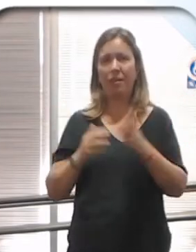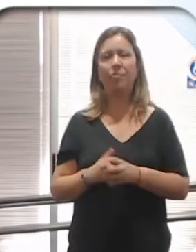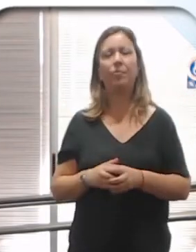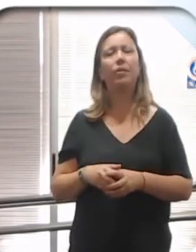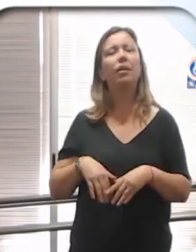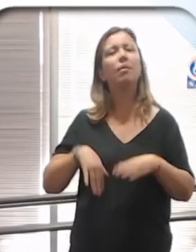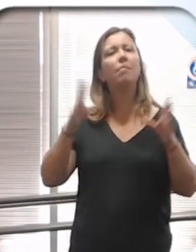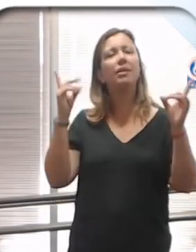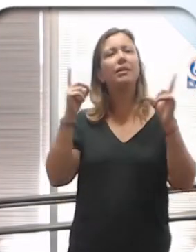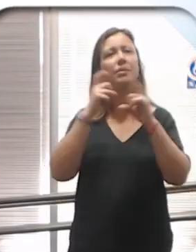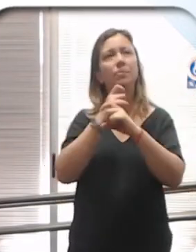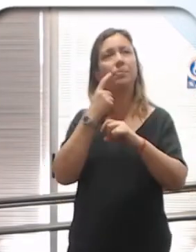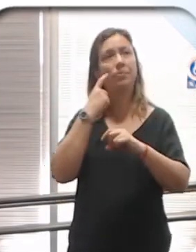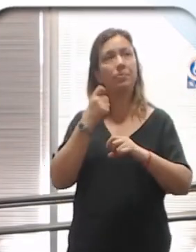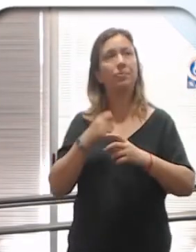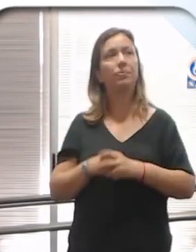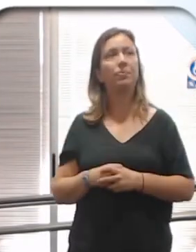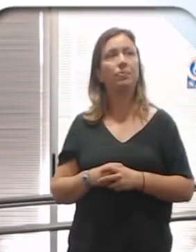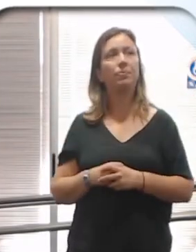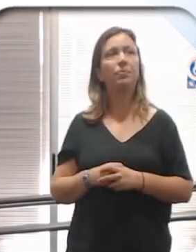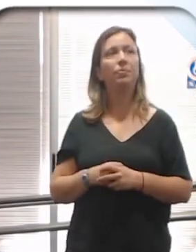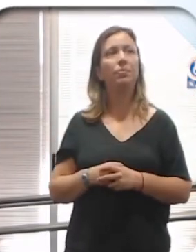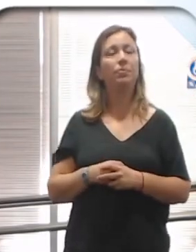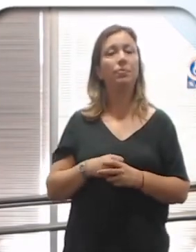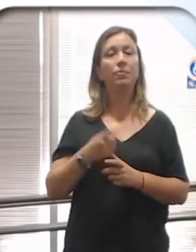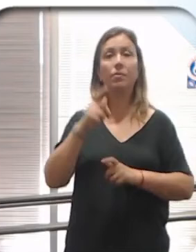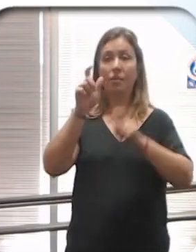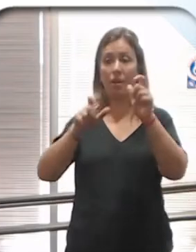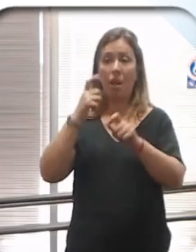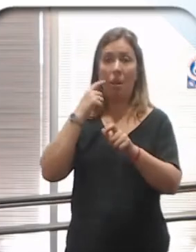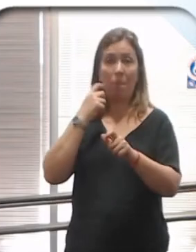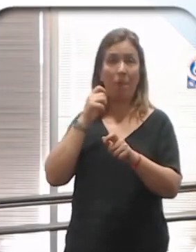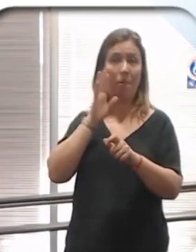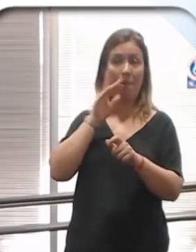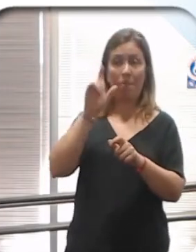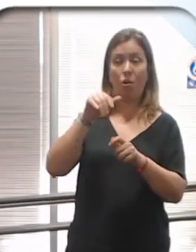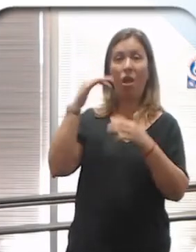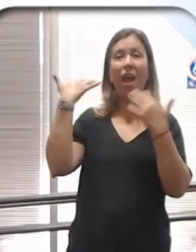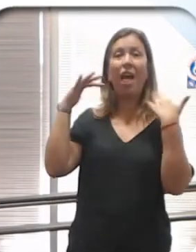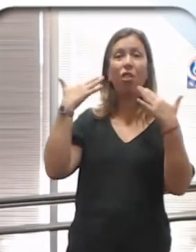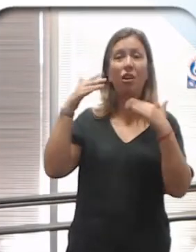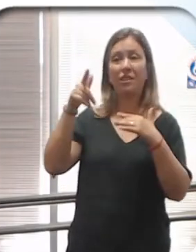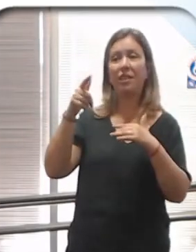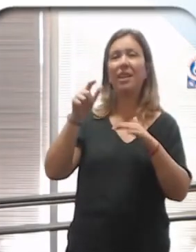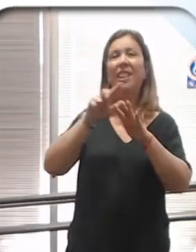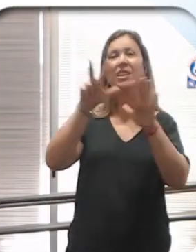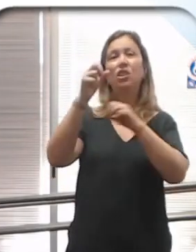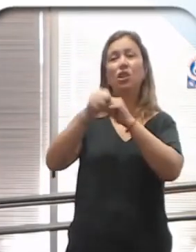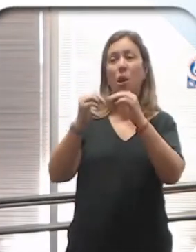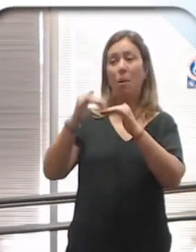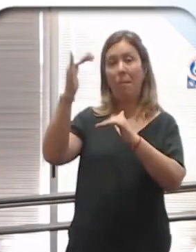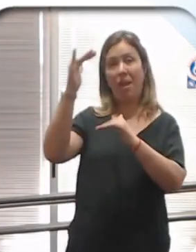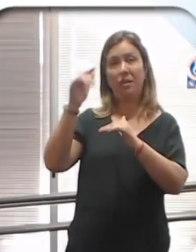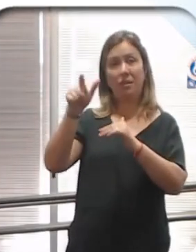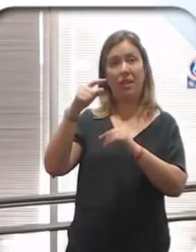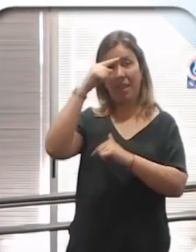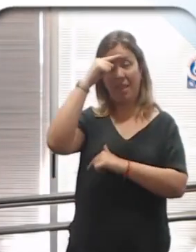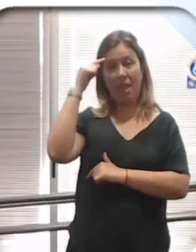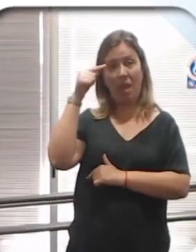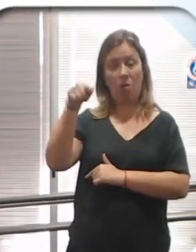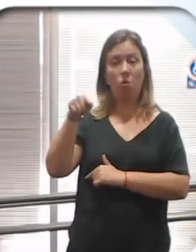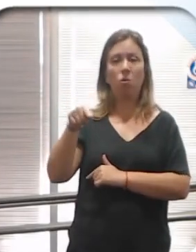dificultad que más encontramos fue en que los padres de estos adolescentes, porque eran mayores de 18, no